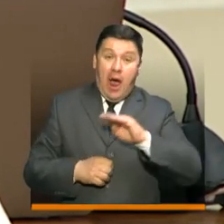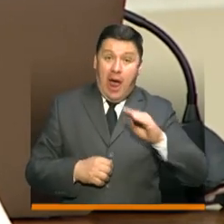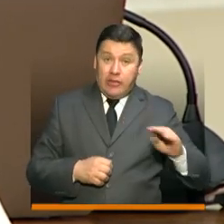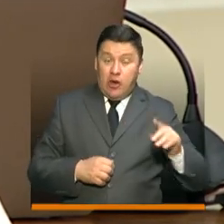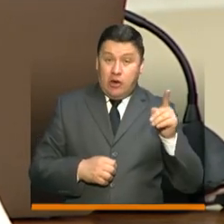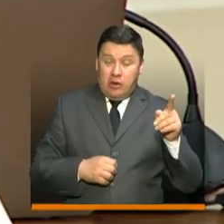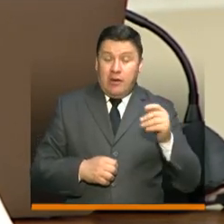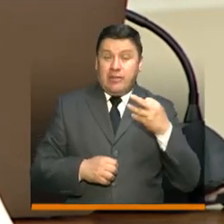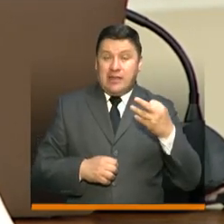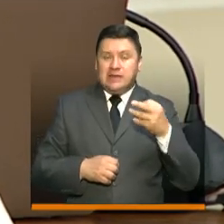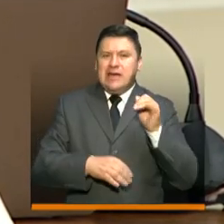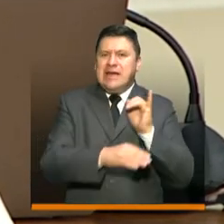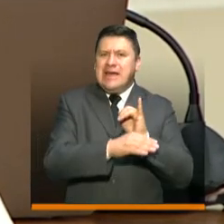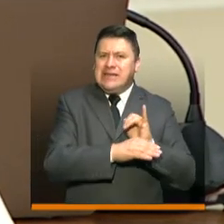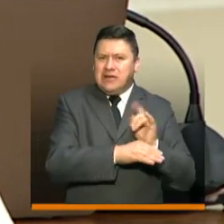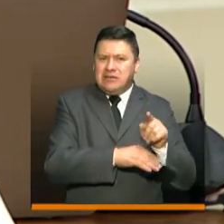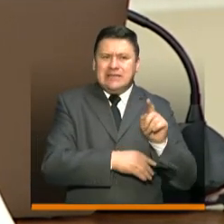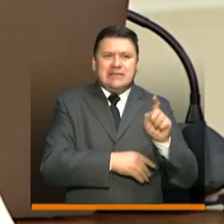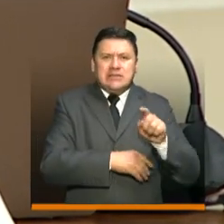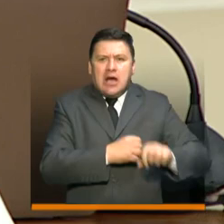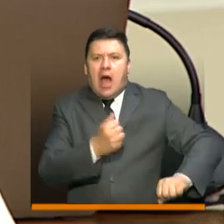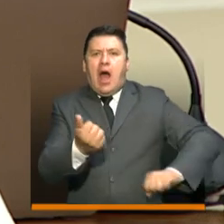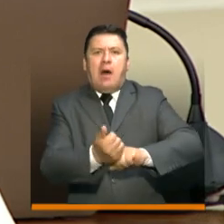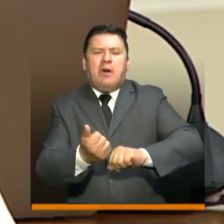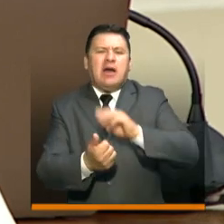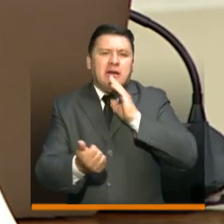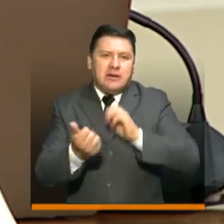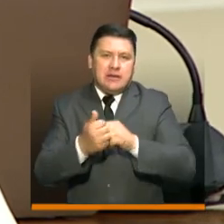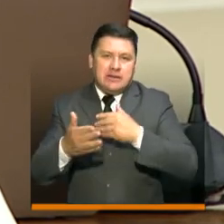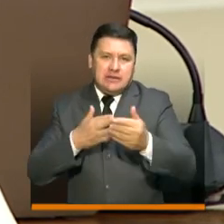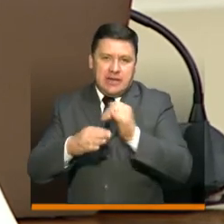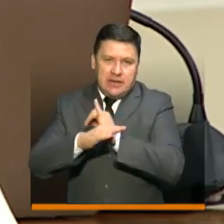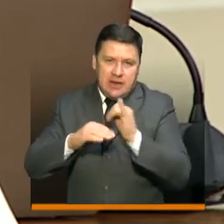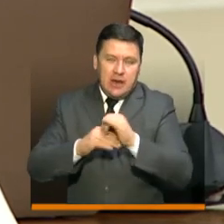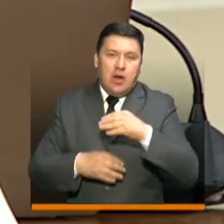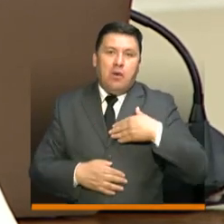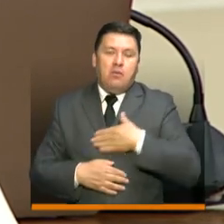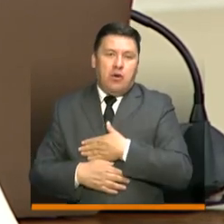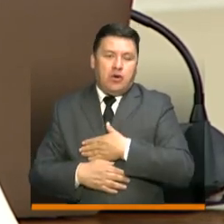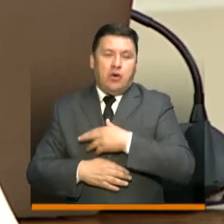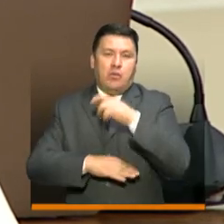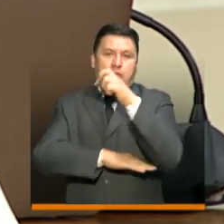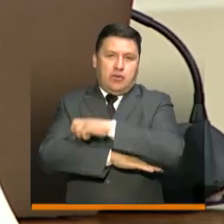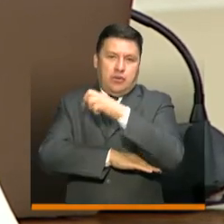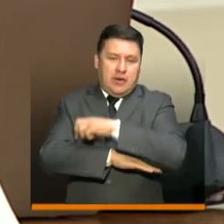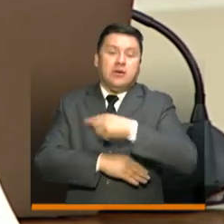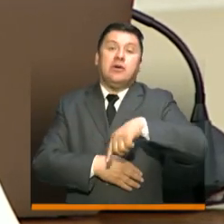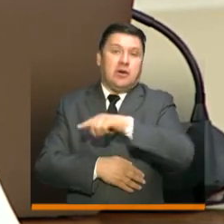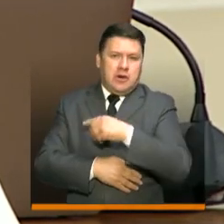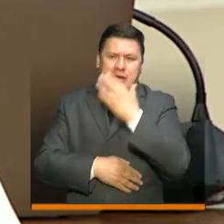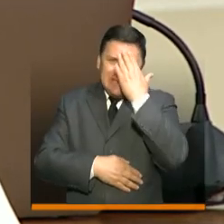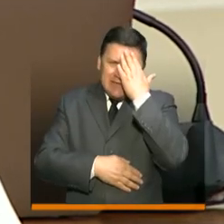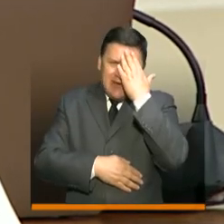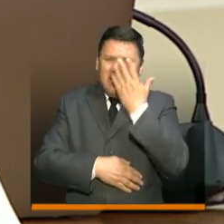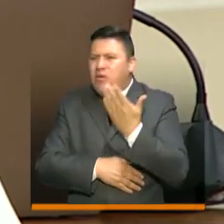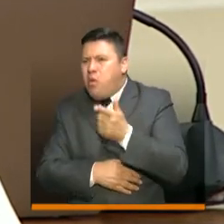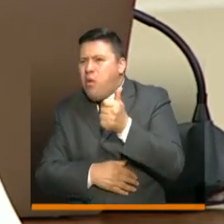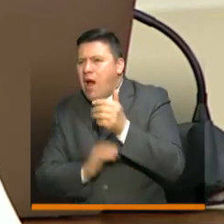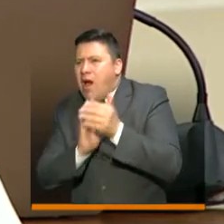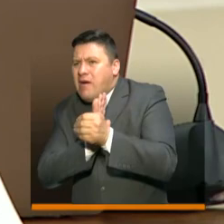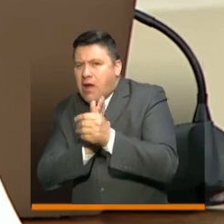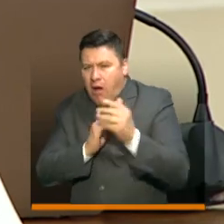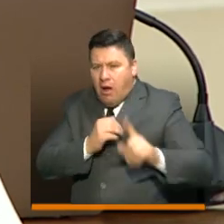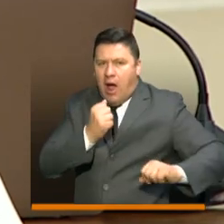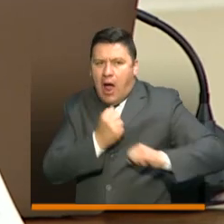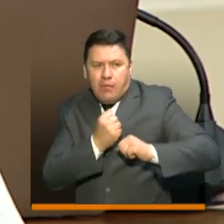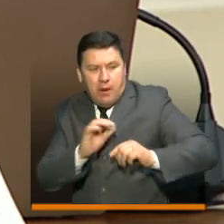entidades territoriales con instituciones a quienes están acompañando a San Andrés, Bolívar y a Putumayo, sabiendo exactamente qué capacidades tienen y